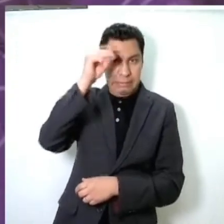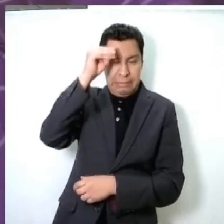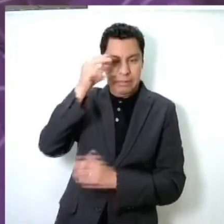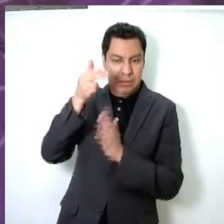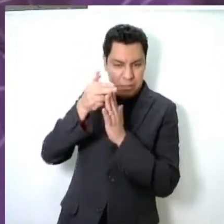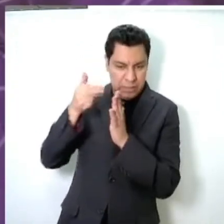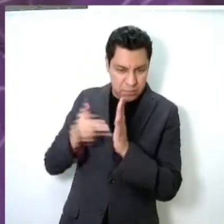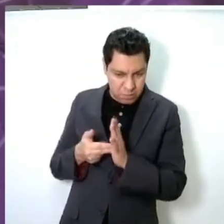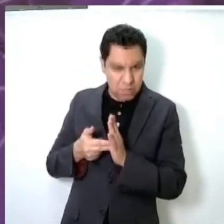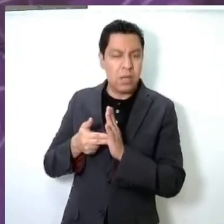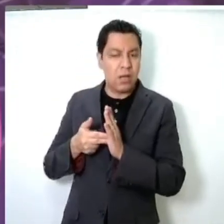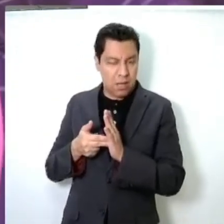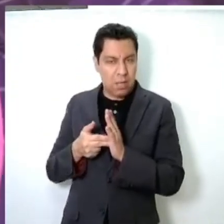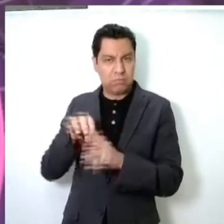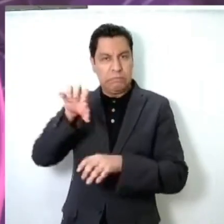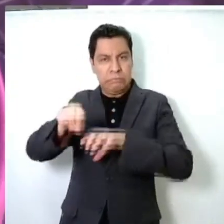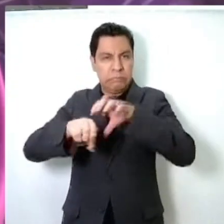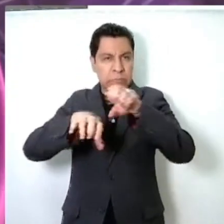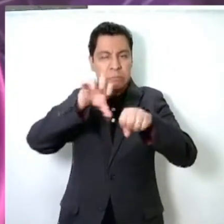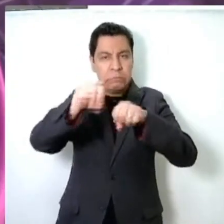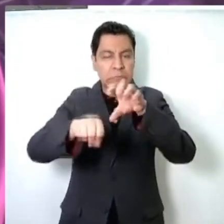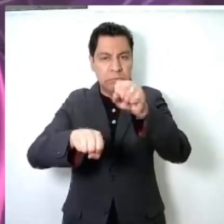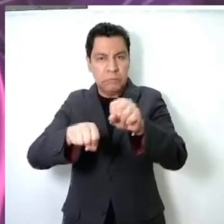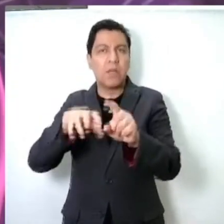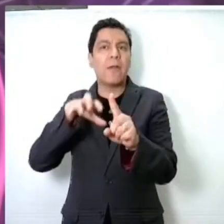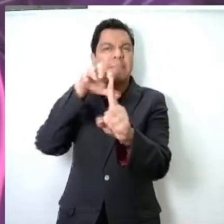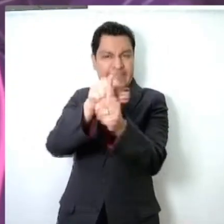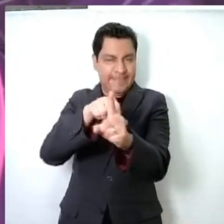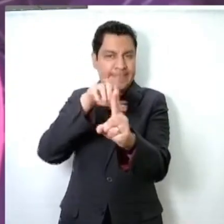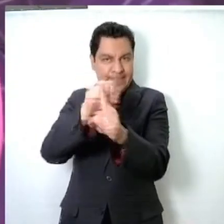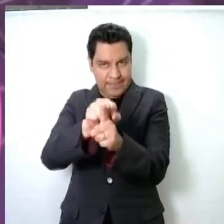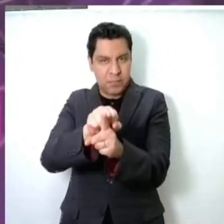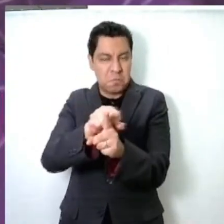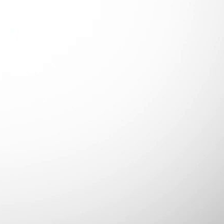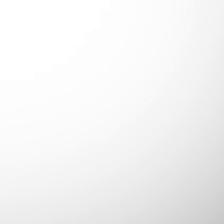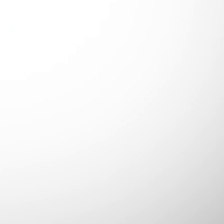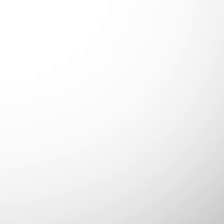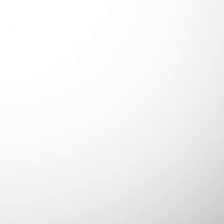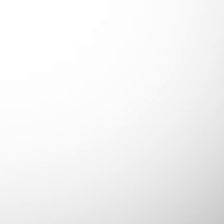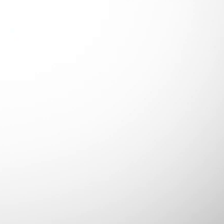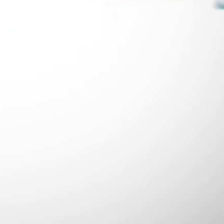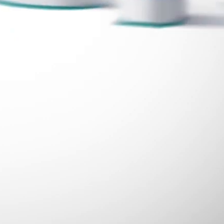gestión de la cosa pública y, desde luego, para hacer efectivos otros derechos.